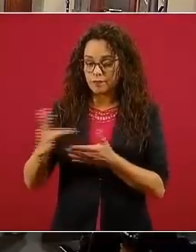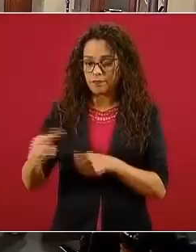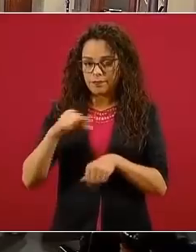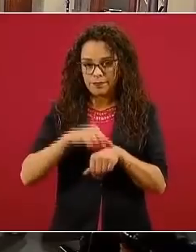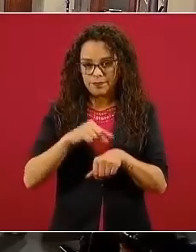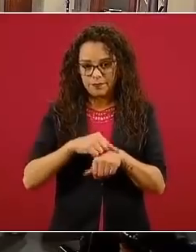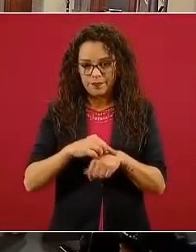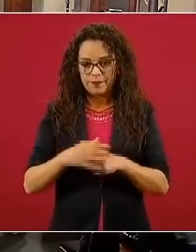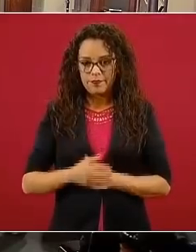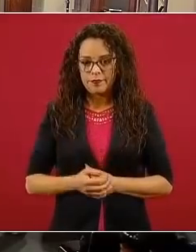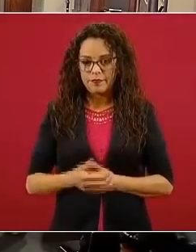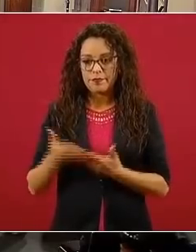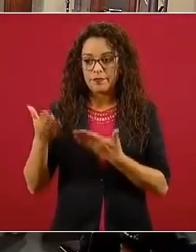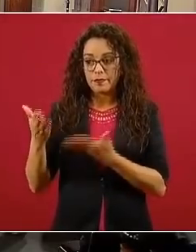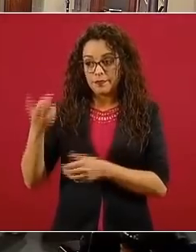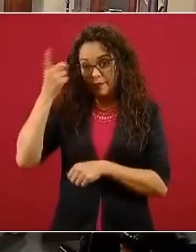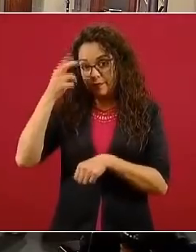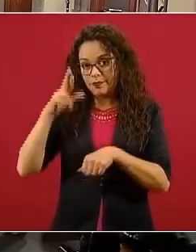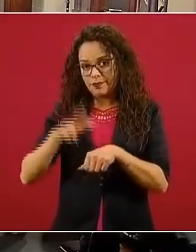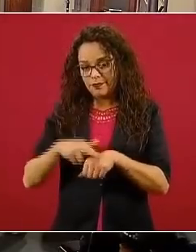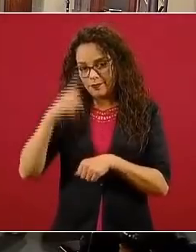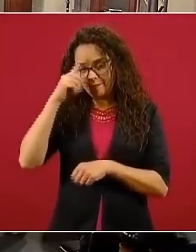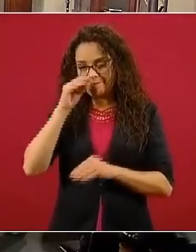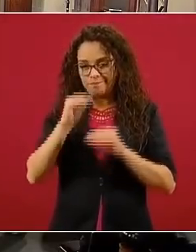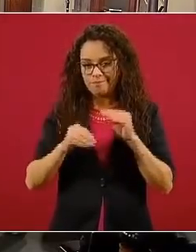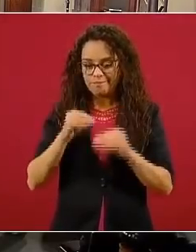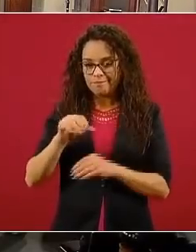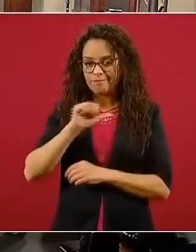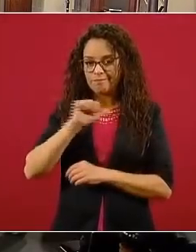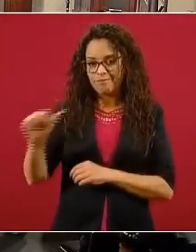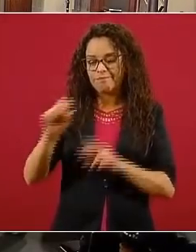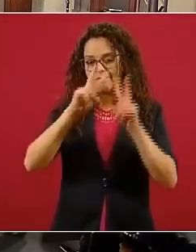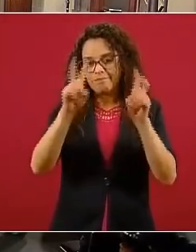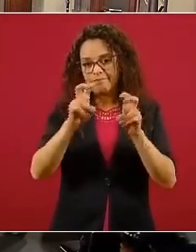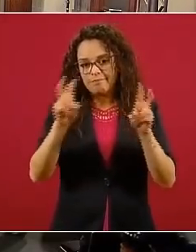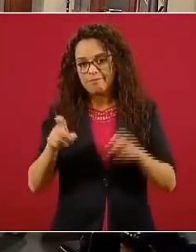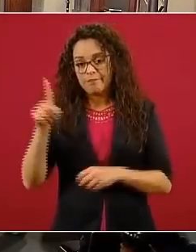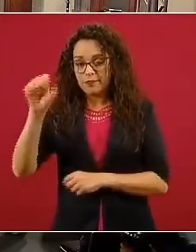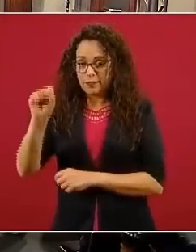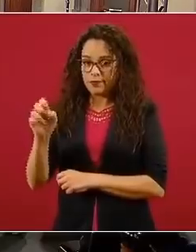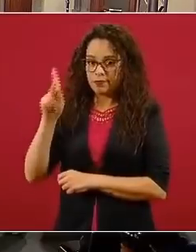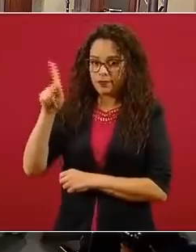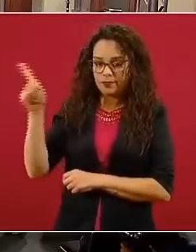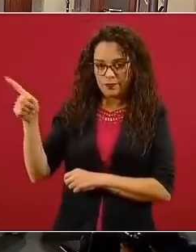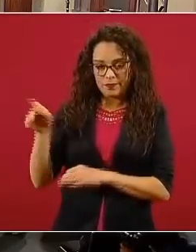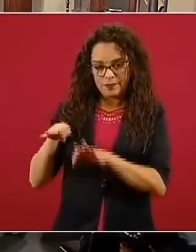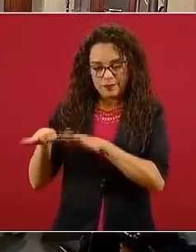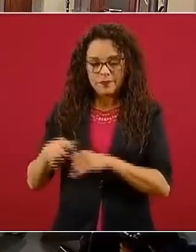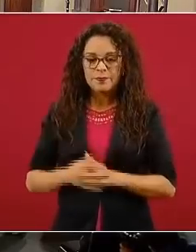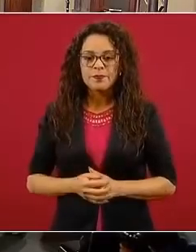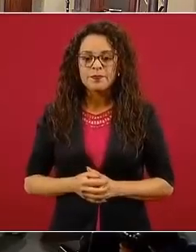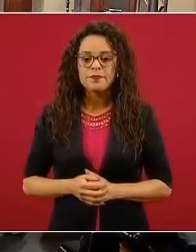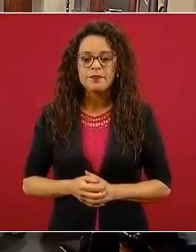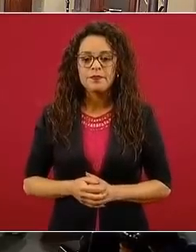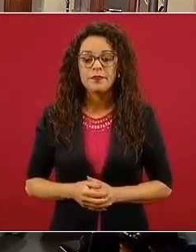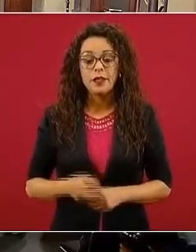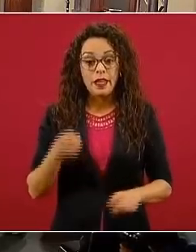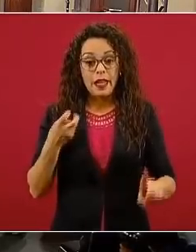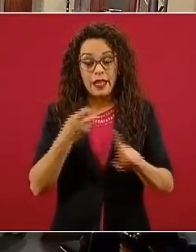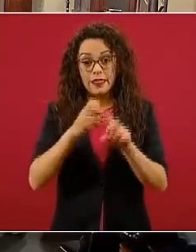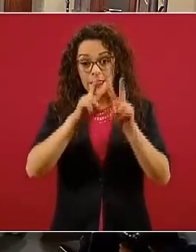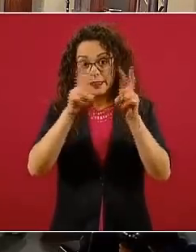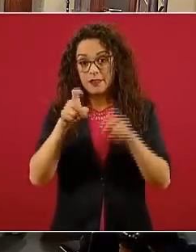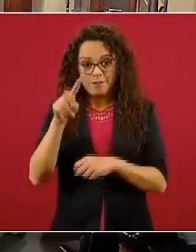Sirigoyen, directora general de diseño curricular de la Secretaría de Educación Pública. Pues como ven, en esta materia se